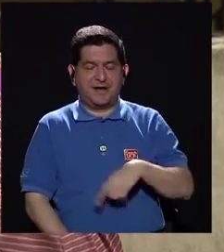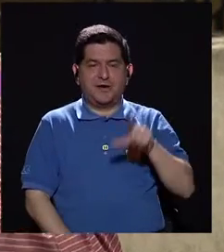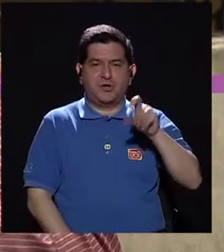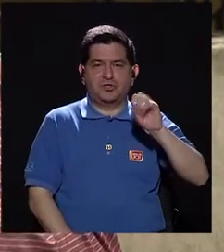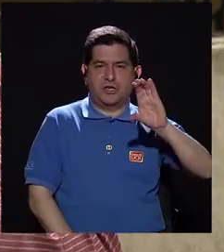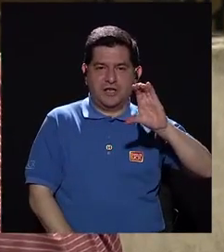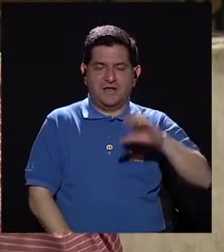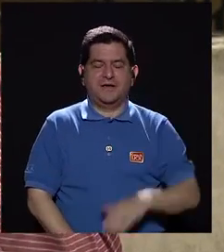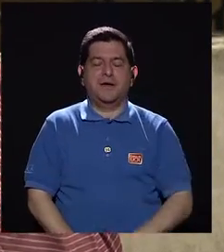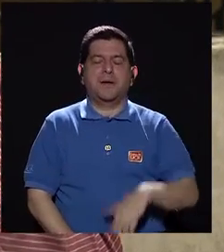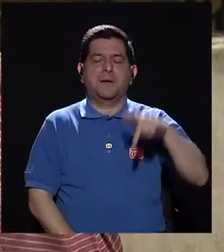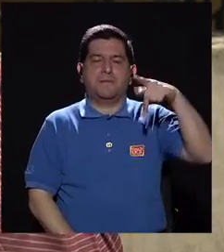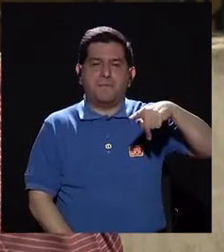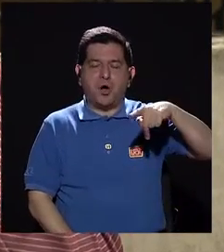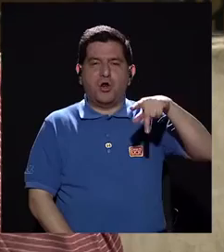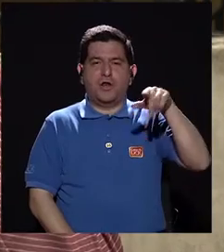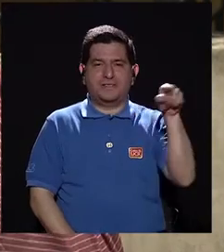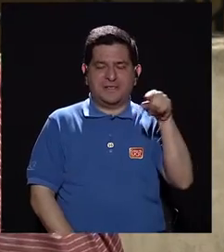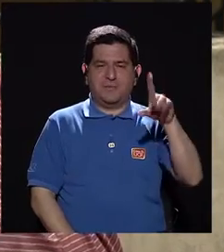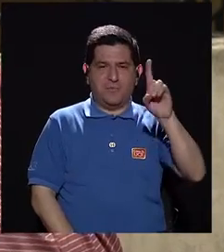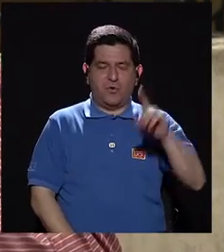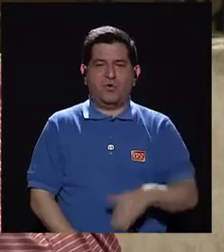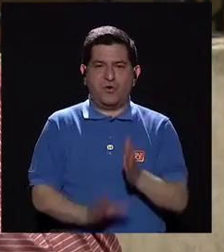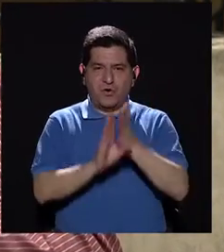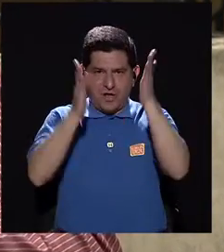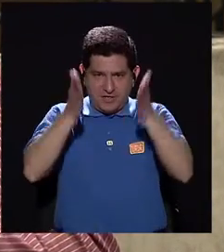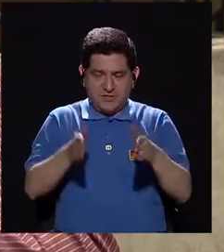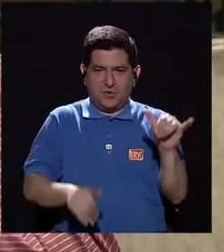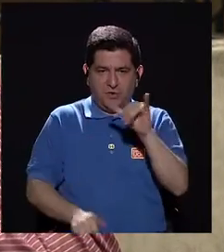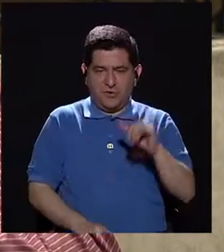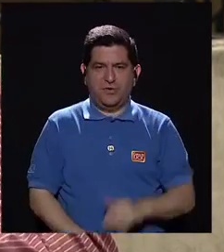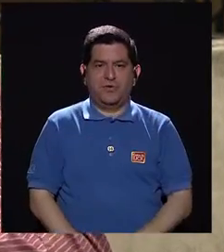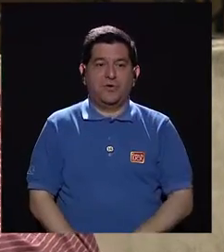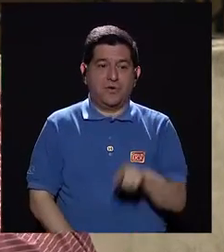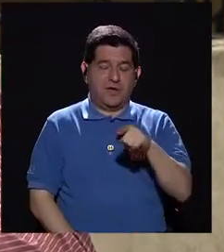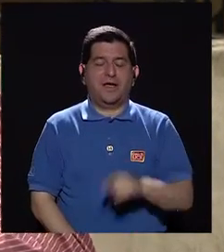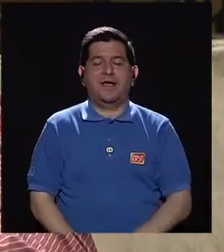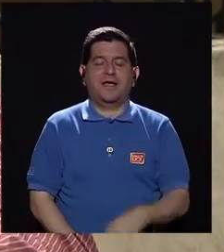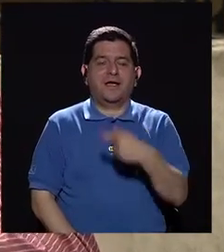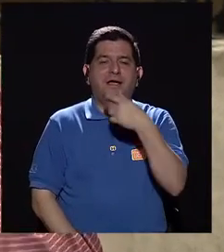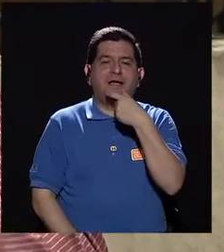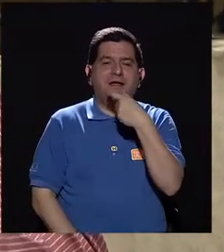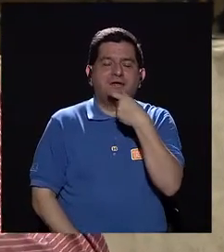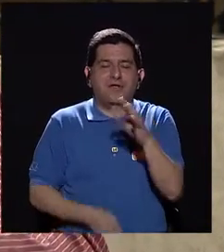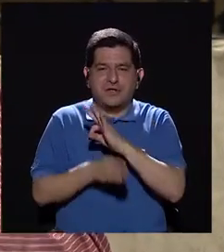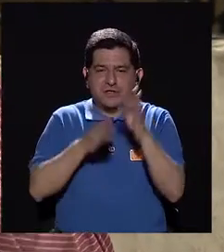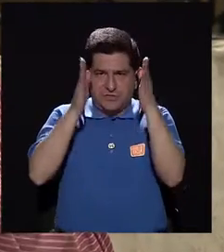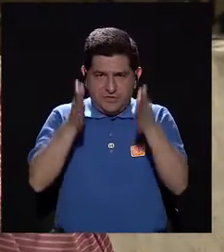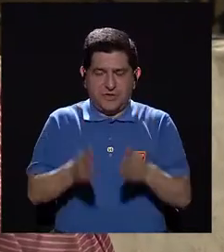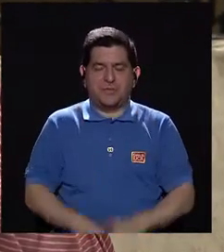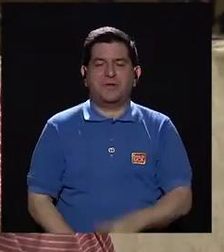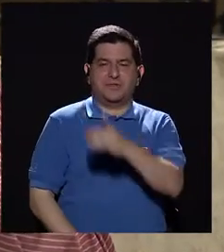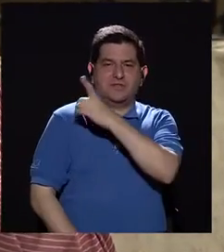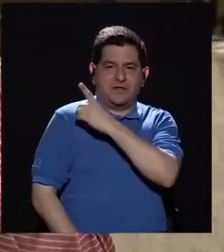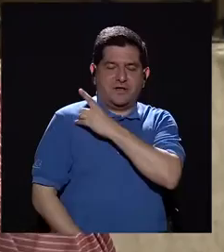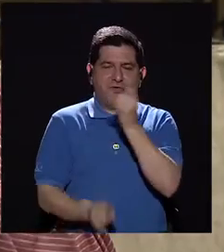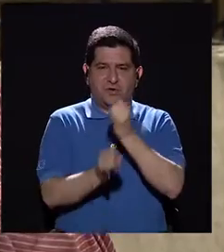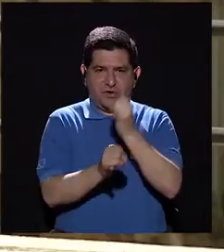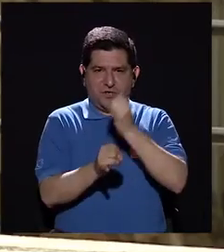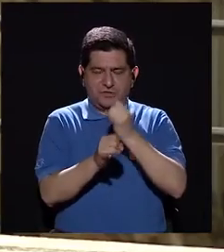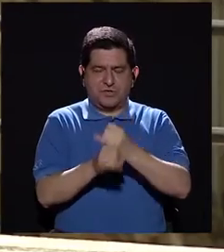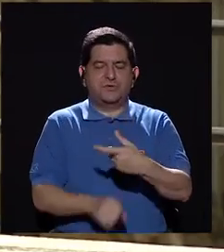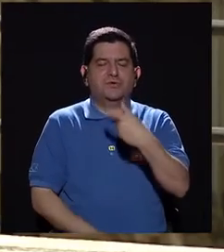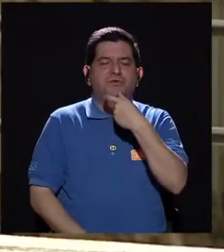el licenciado Paul Zamora Delgado, quien es psicólogo y además es risoterapeuta. Aparte, pues, director